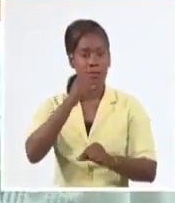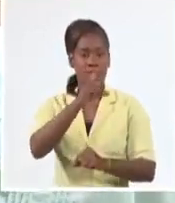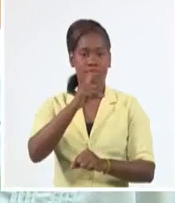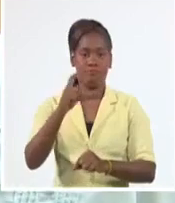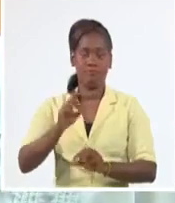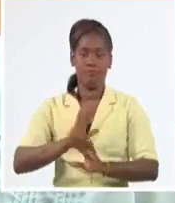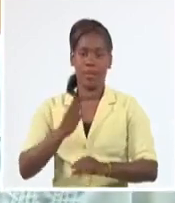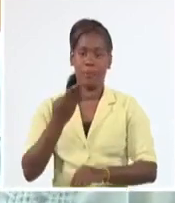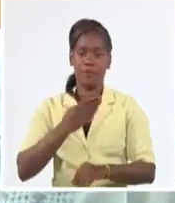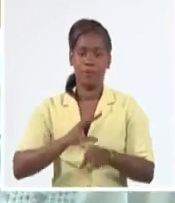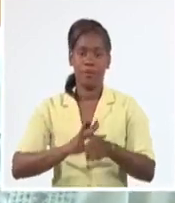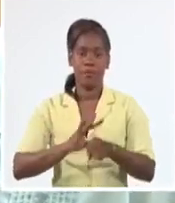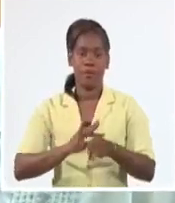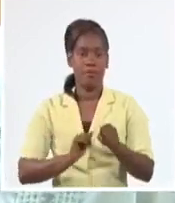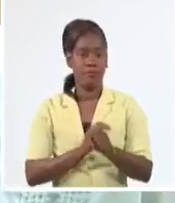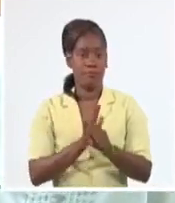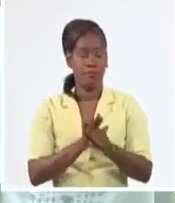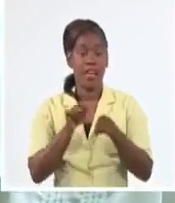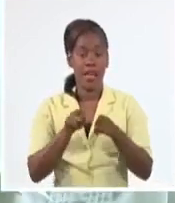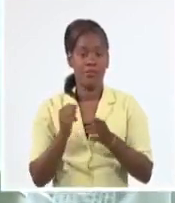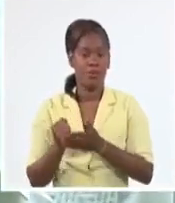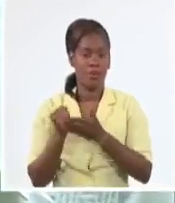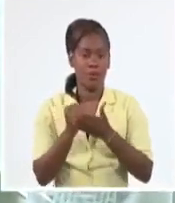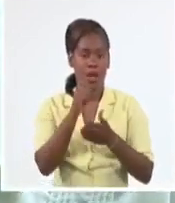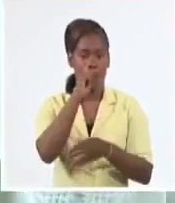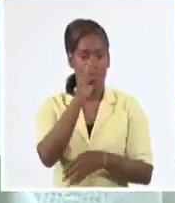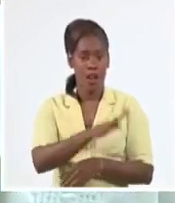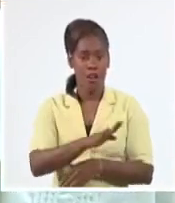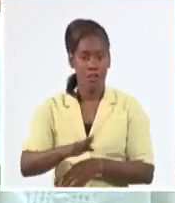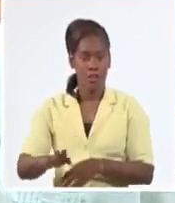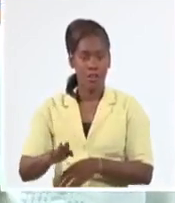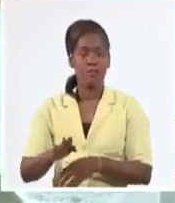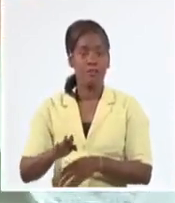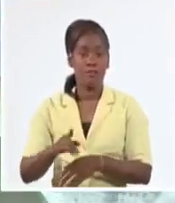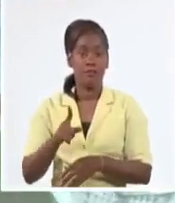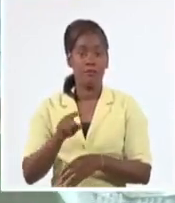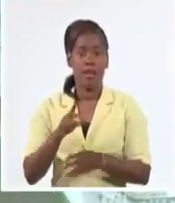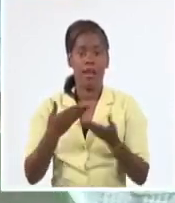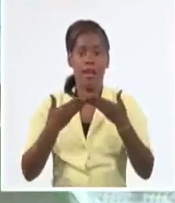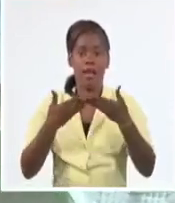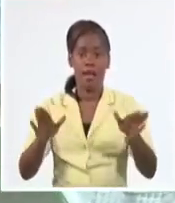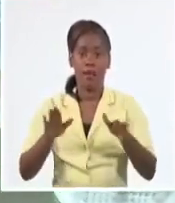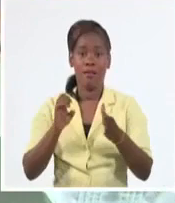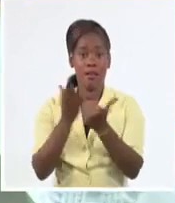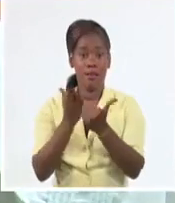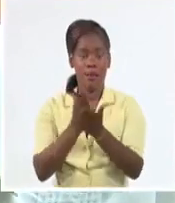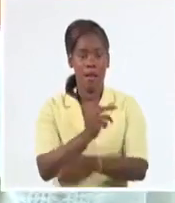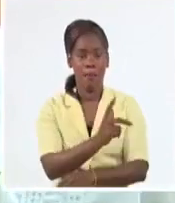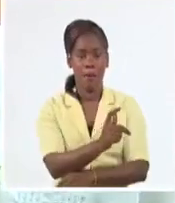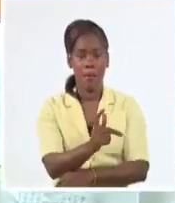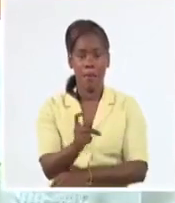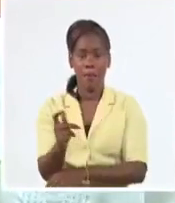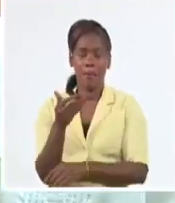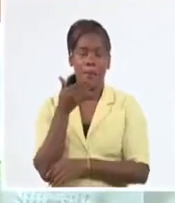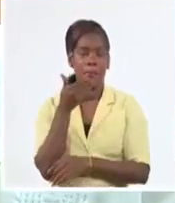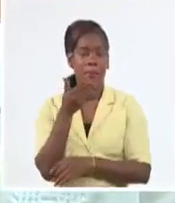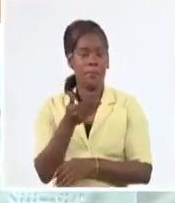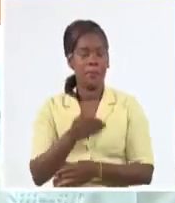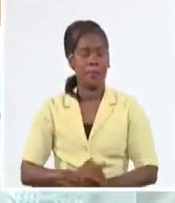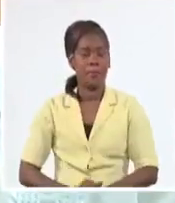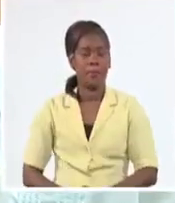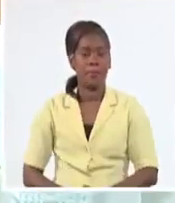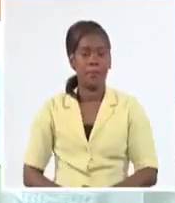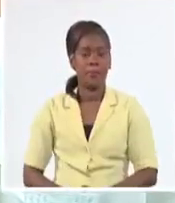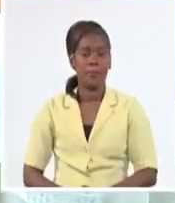reapertura de las escuelas, que es algo tan necesario para el país. Y por otra parte, en el caso de Soberana Plus, es una